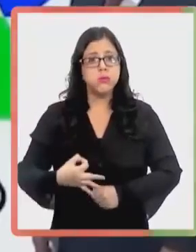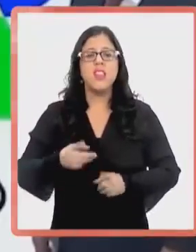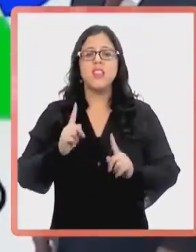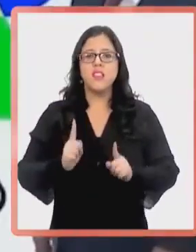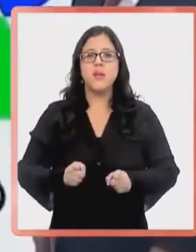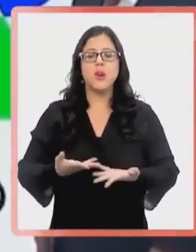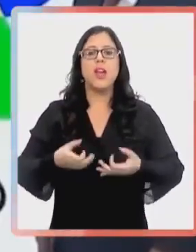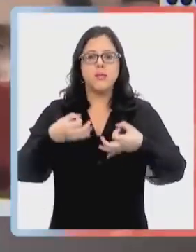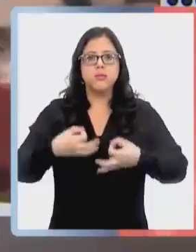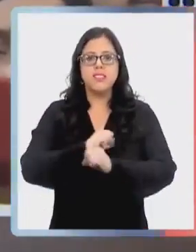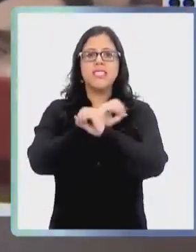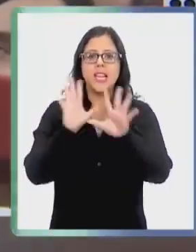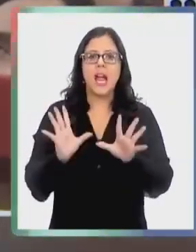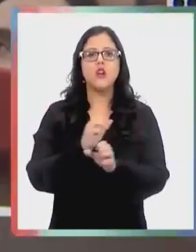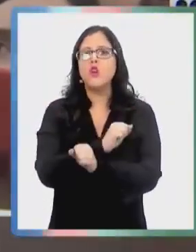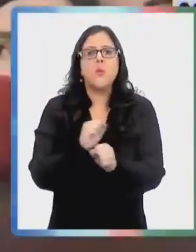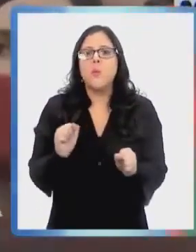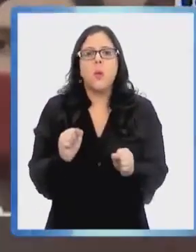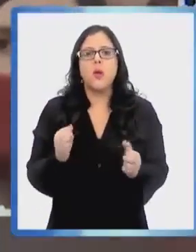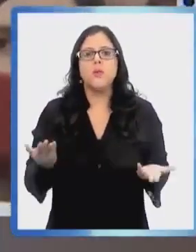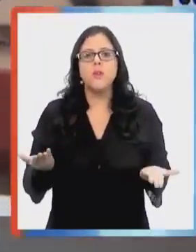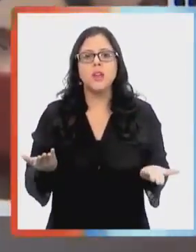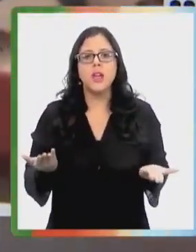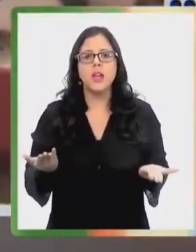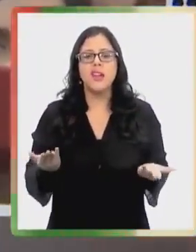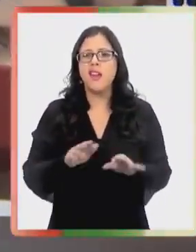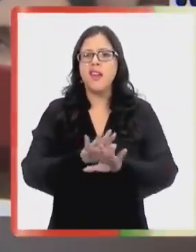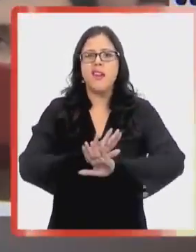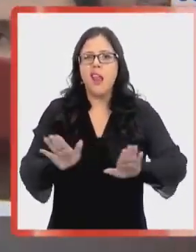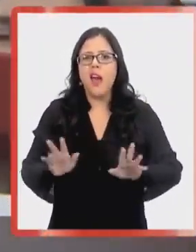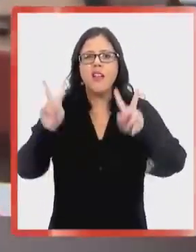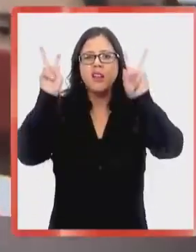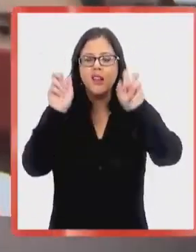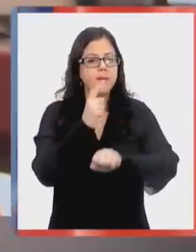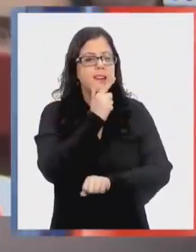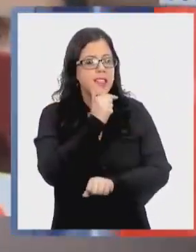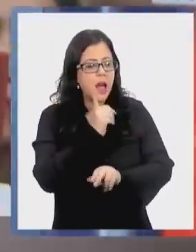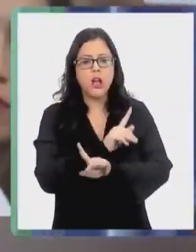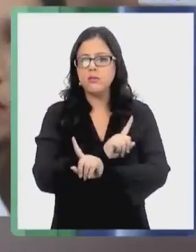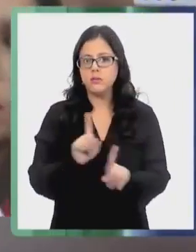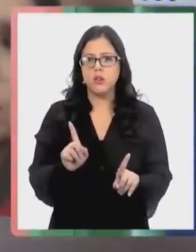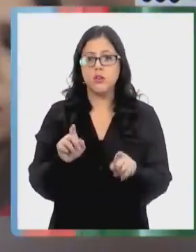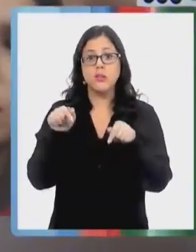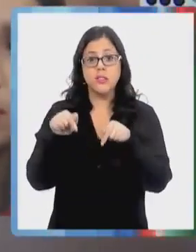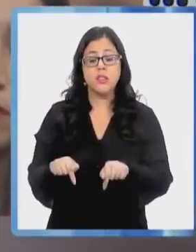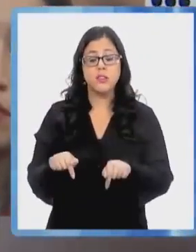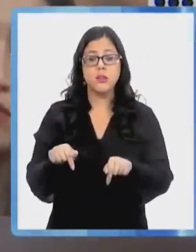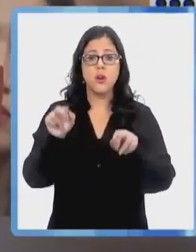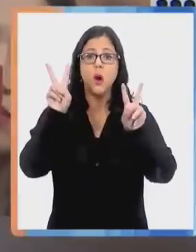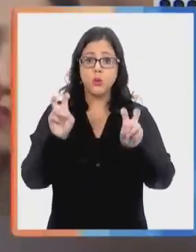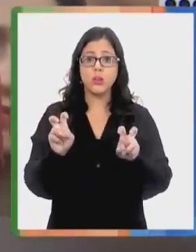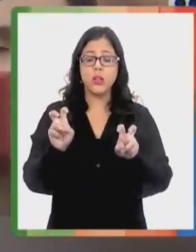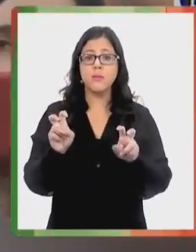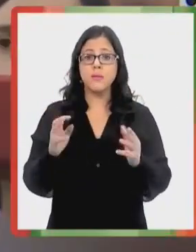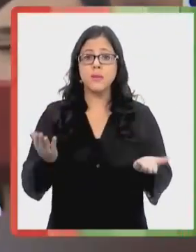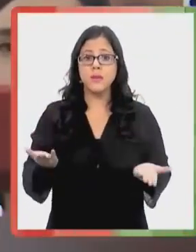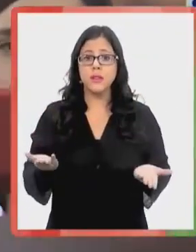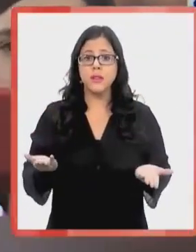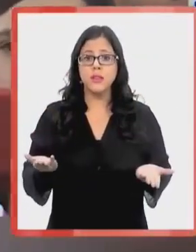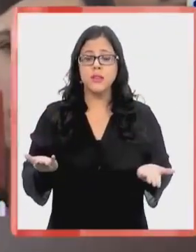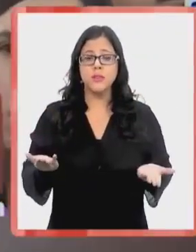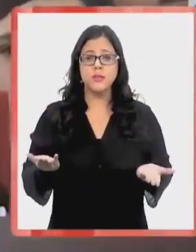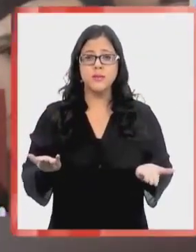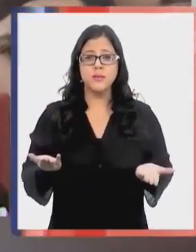categóricos, tenemos que ser claros. No podemos dejar ningún espacio a la duda y eso yo creo que es algo que a la larga,